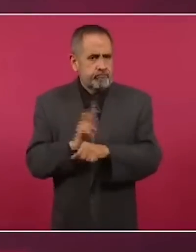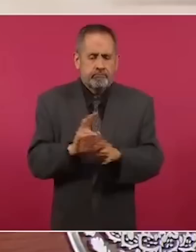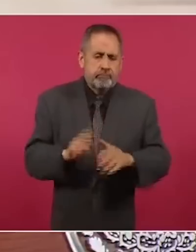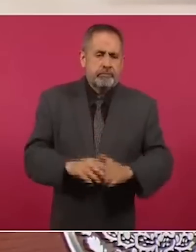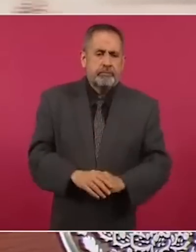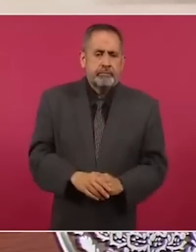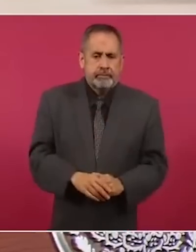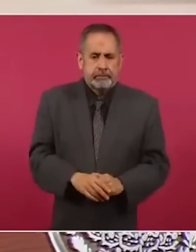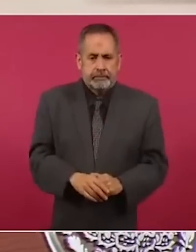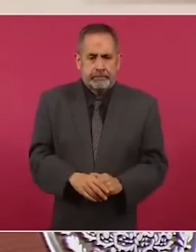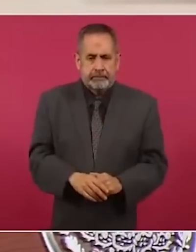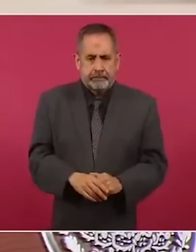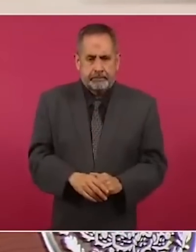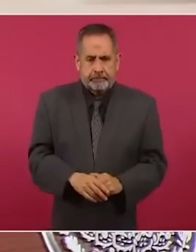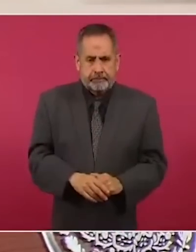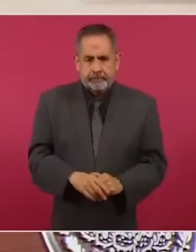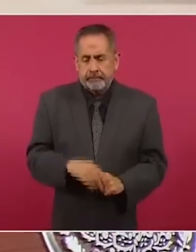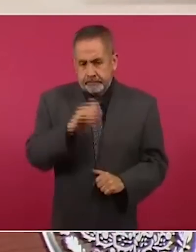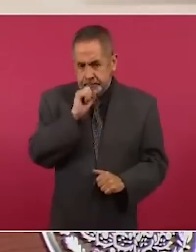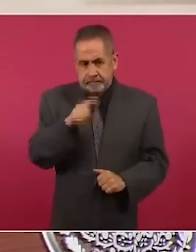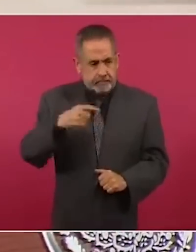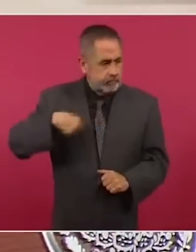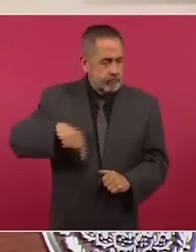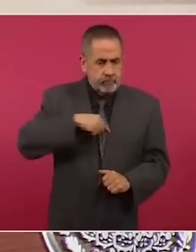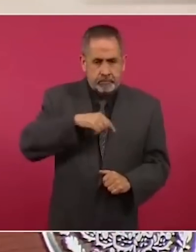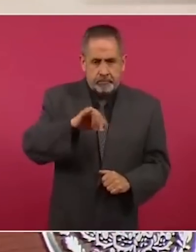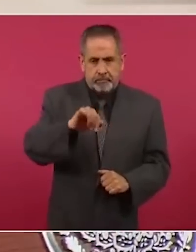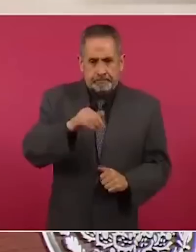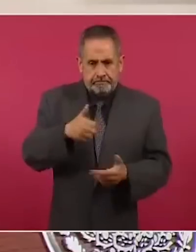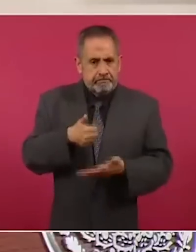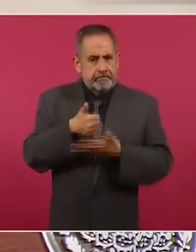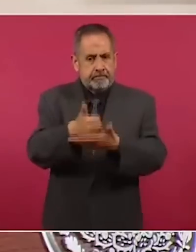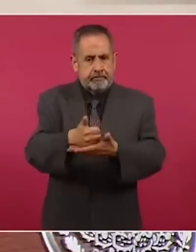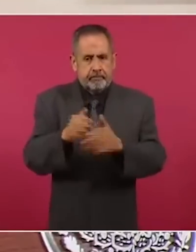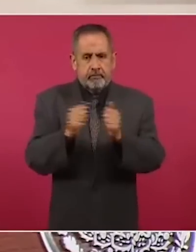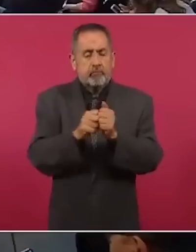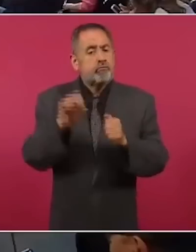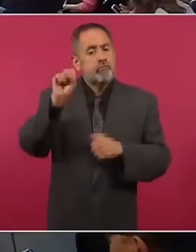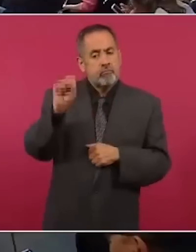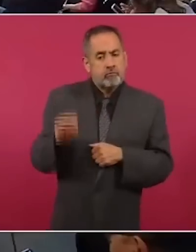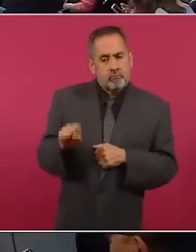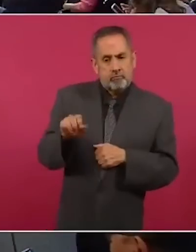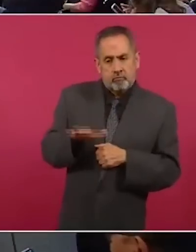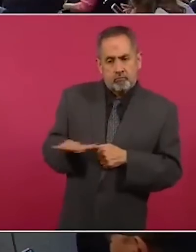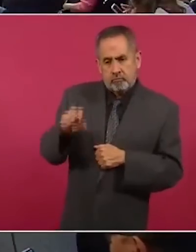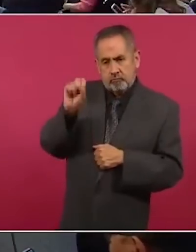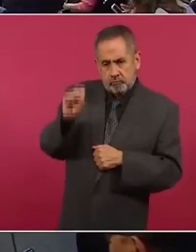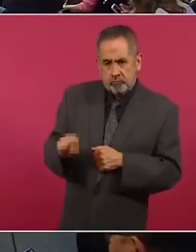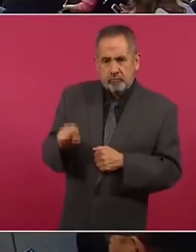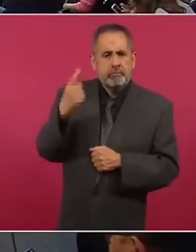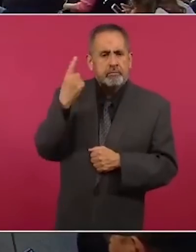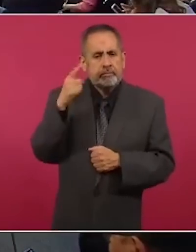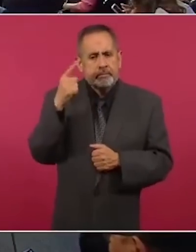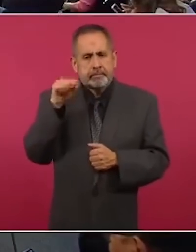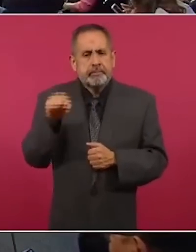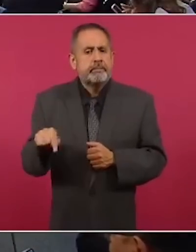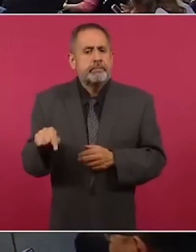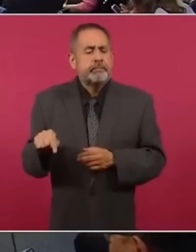Estamos nosotros ayudando en el sureste para que